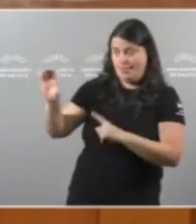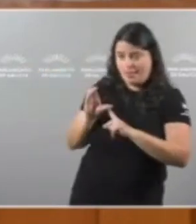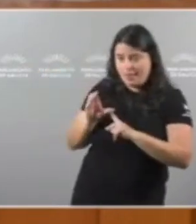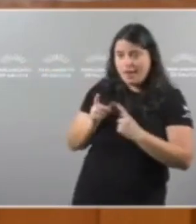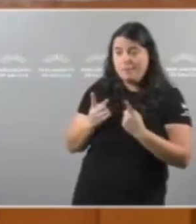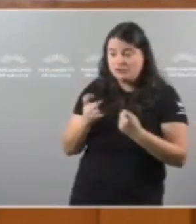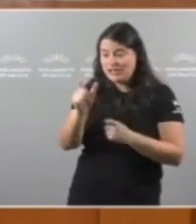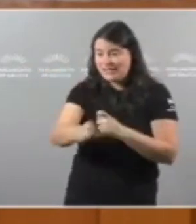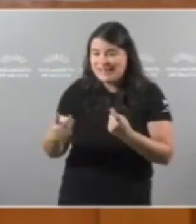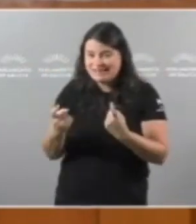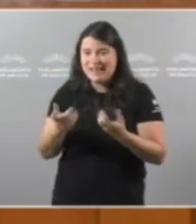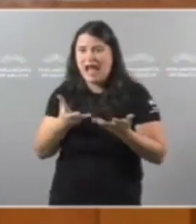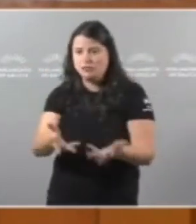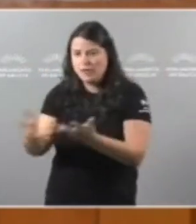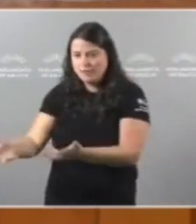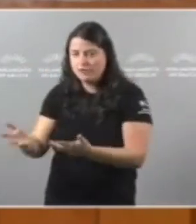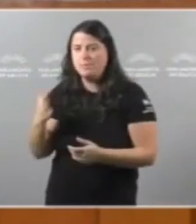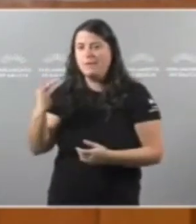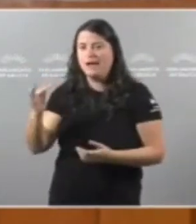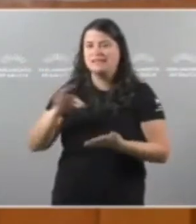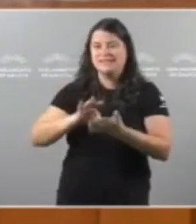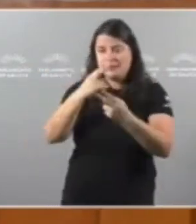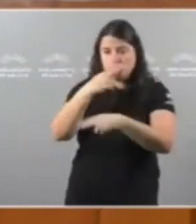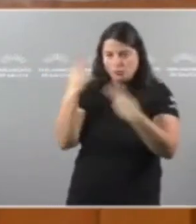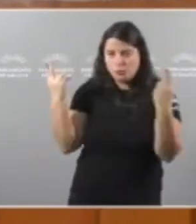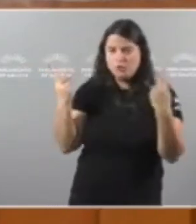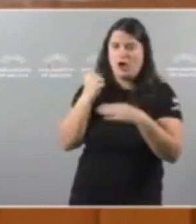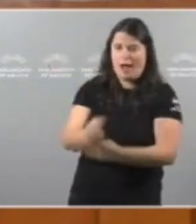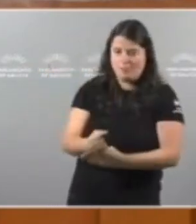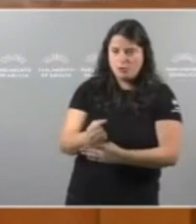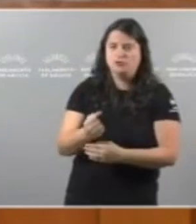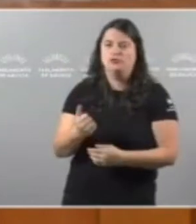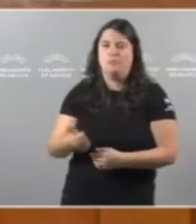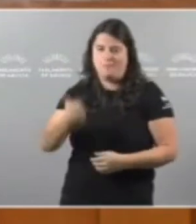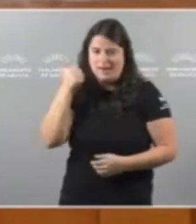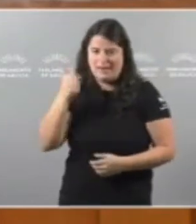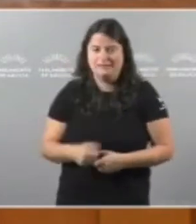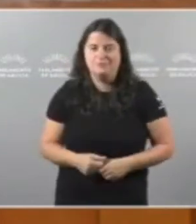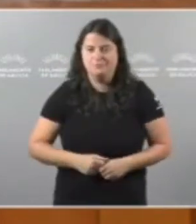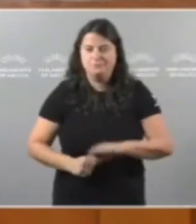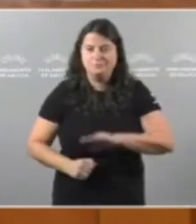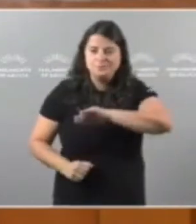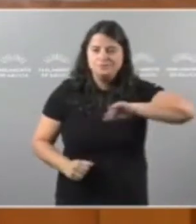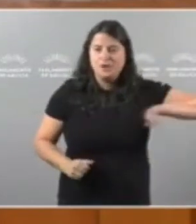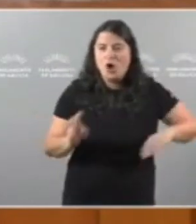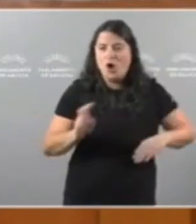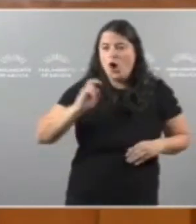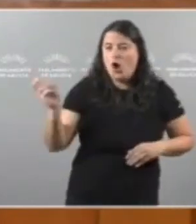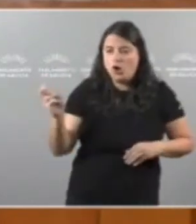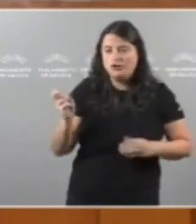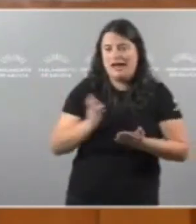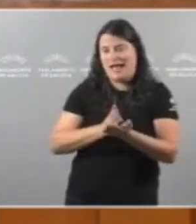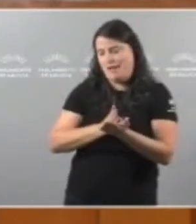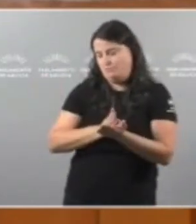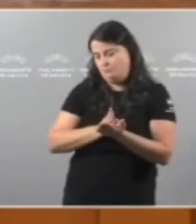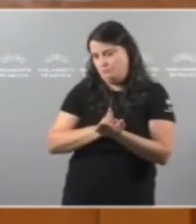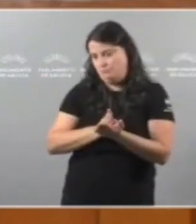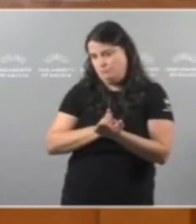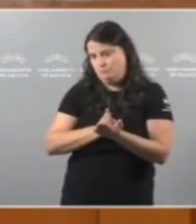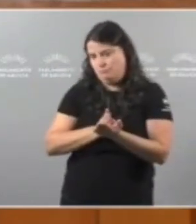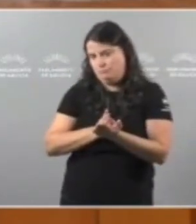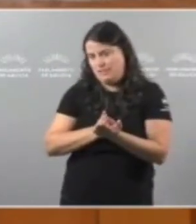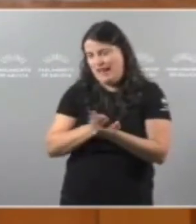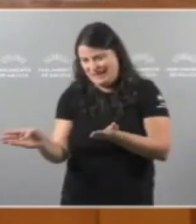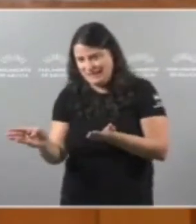precisa E reforzar Os servizos Públicos A outra parte Da nosa alternativa Tendo en conta Que este